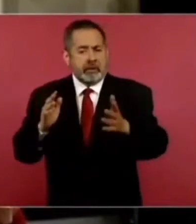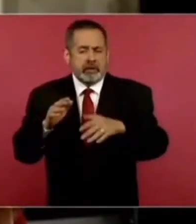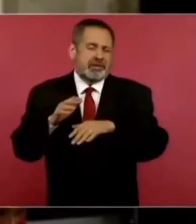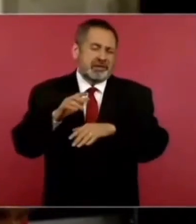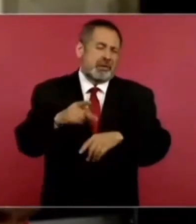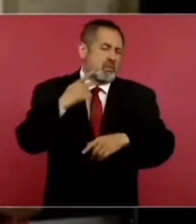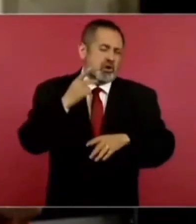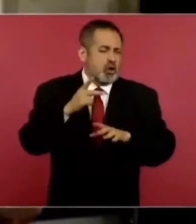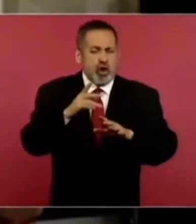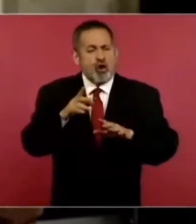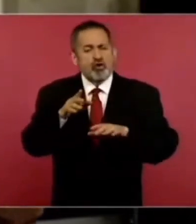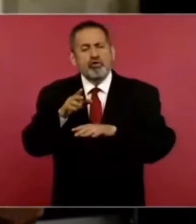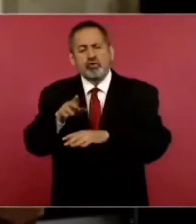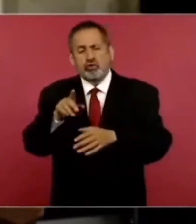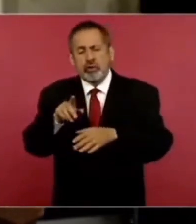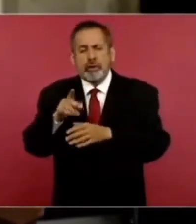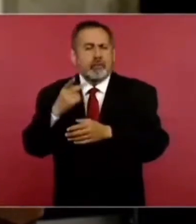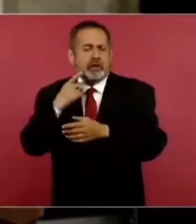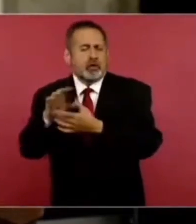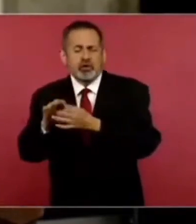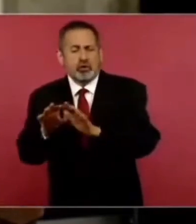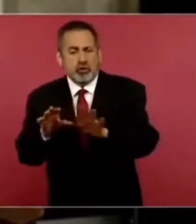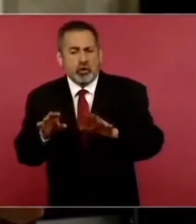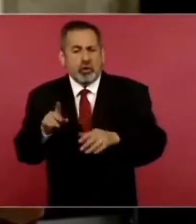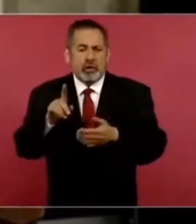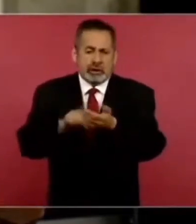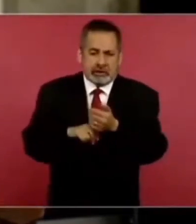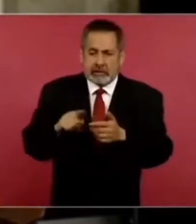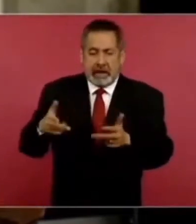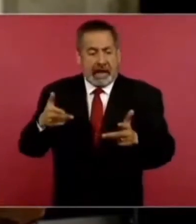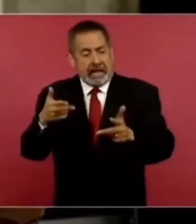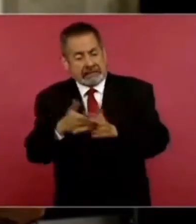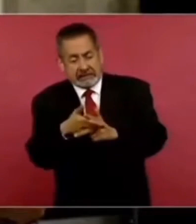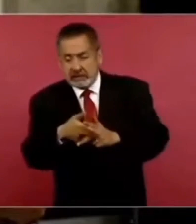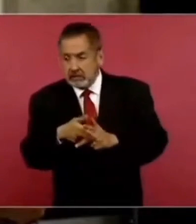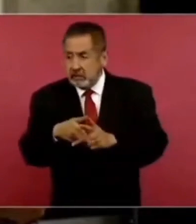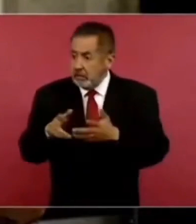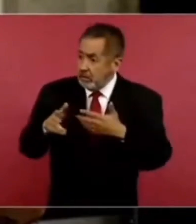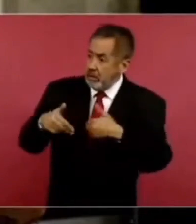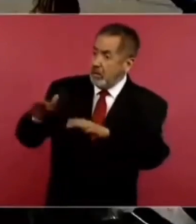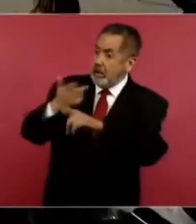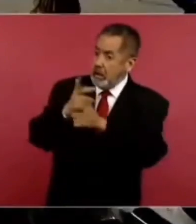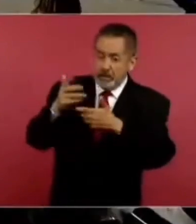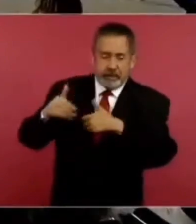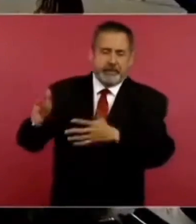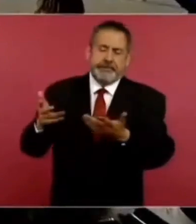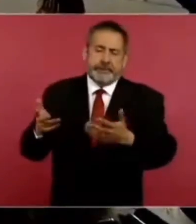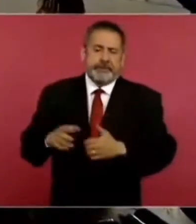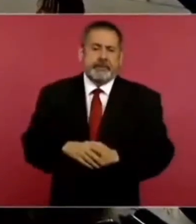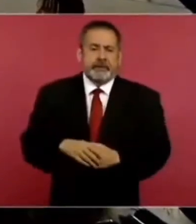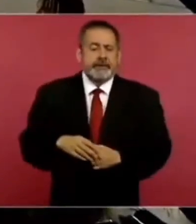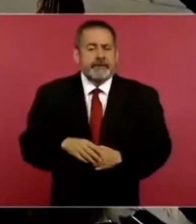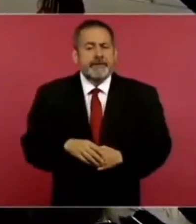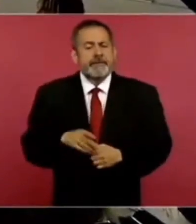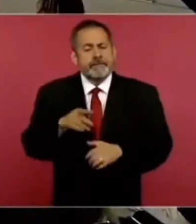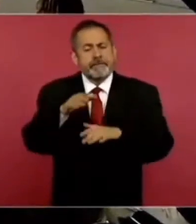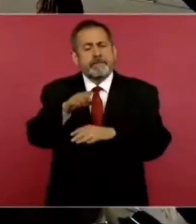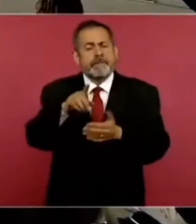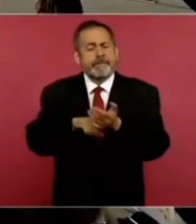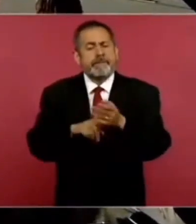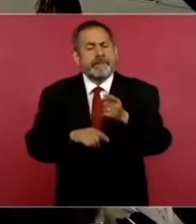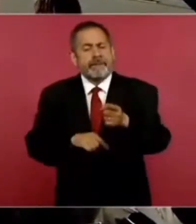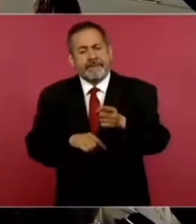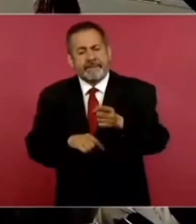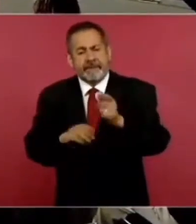políticos, en partidos políticos, sino que el asesino quede libre, el autor intelectual. Con respecto a lo que señala